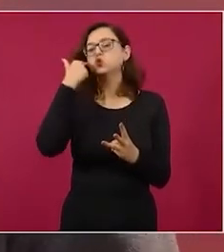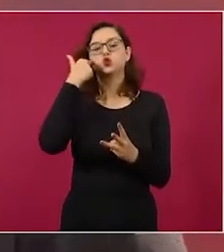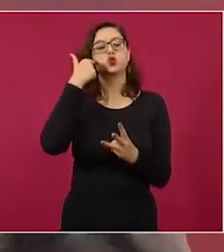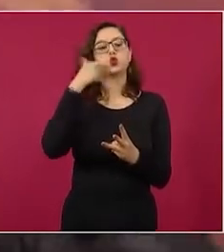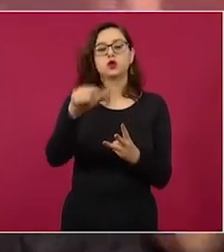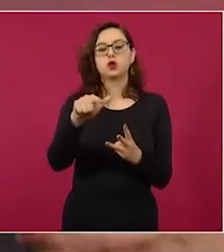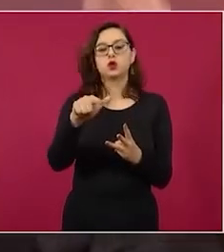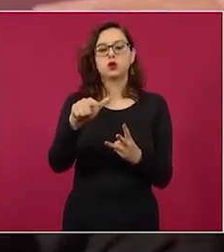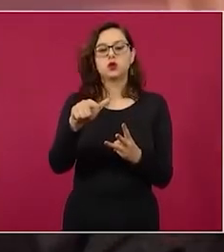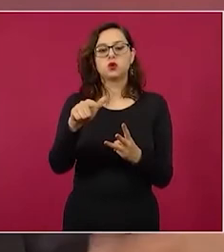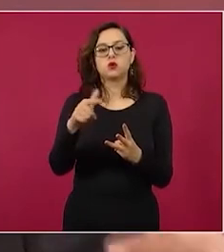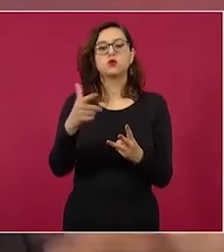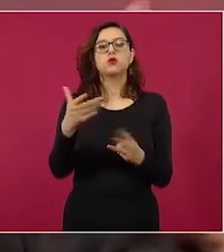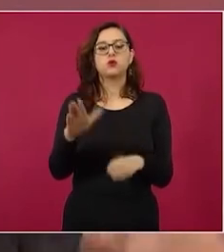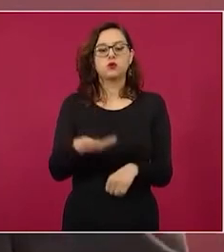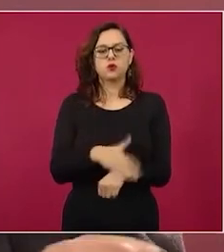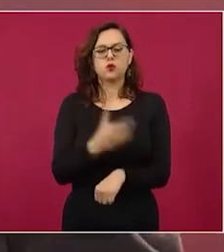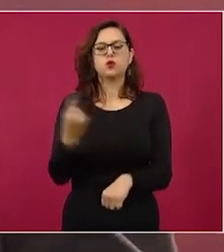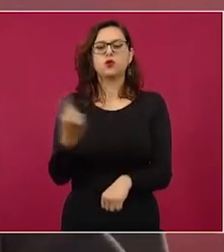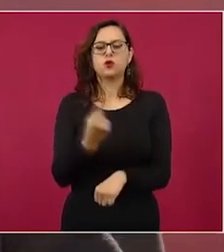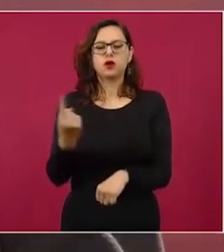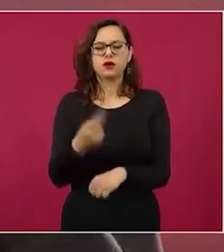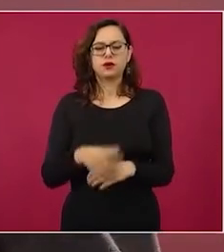es porque no quieren acreditar